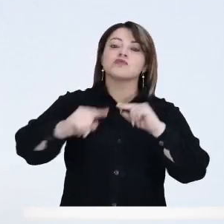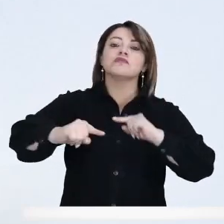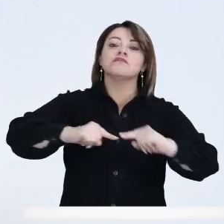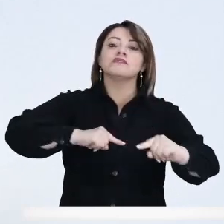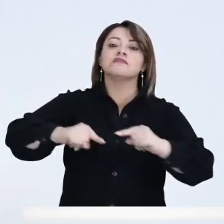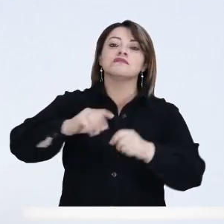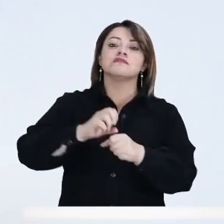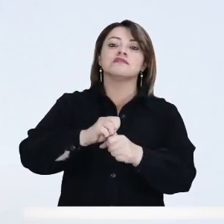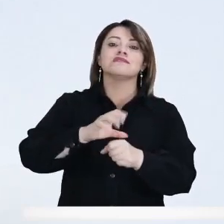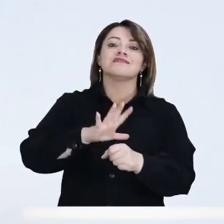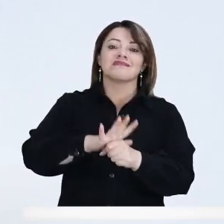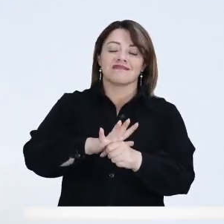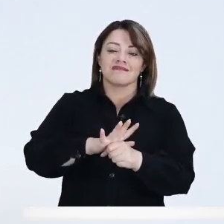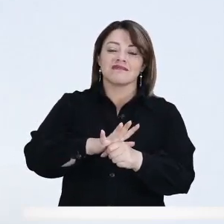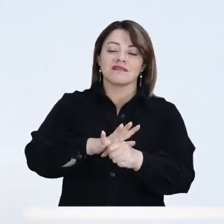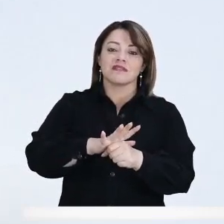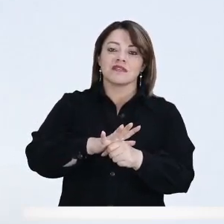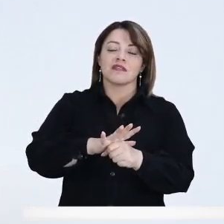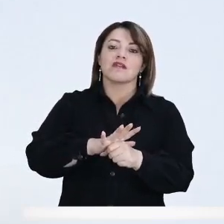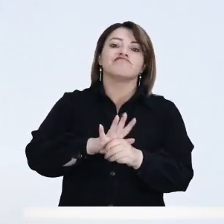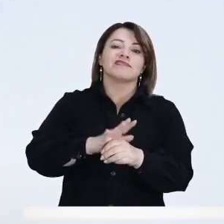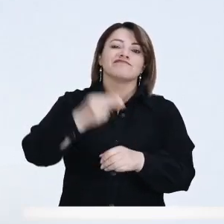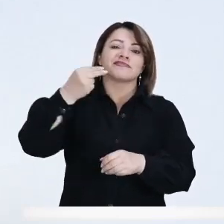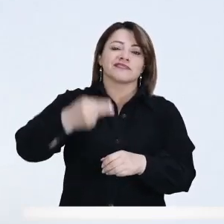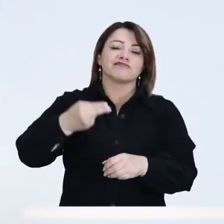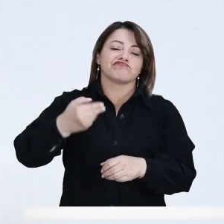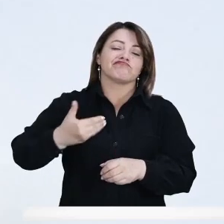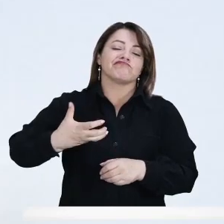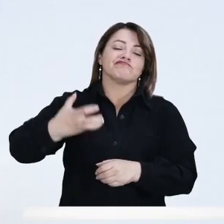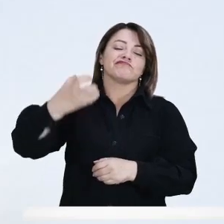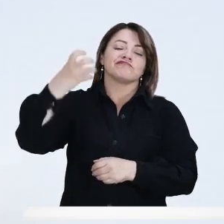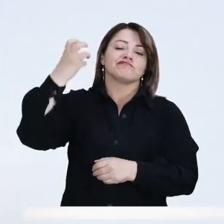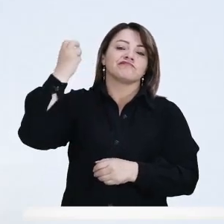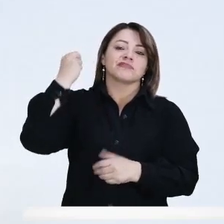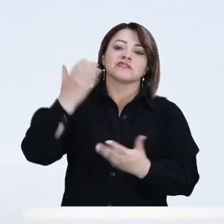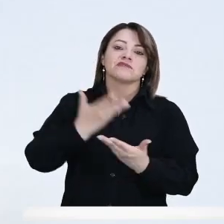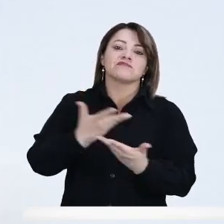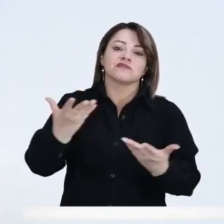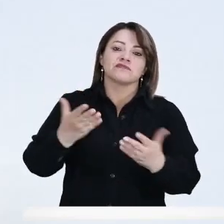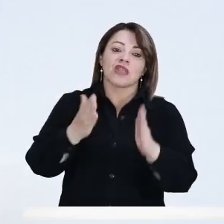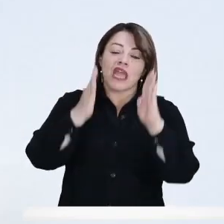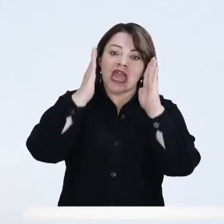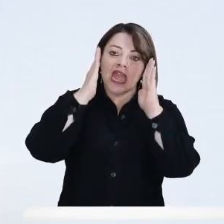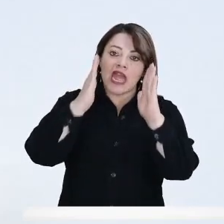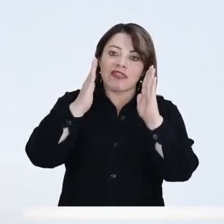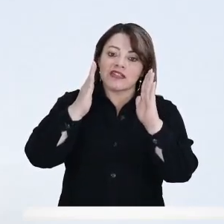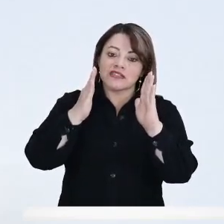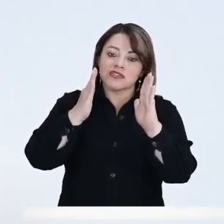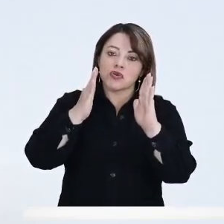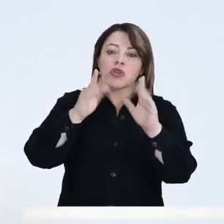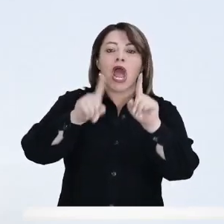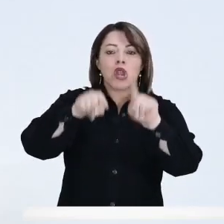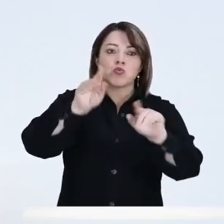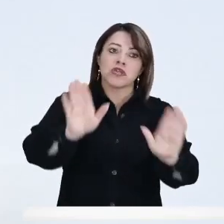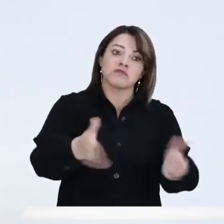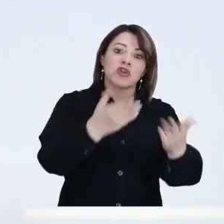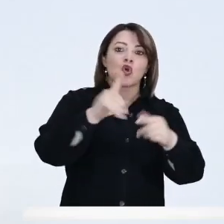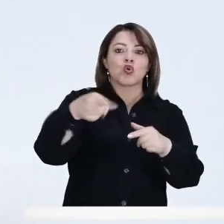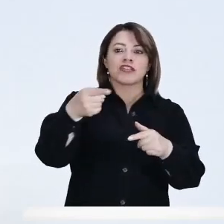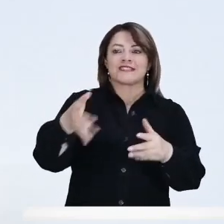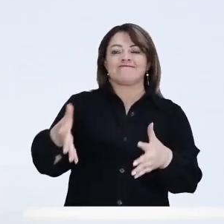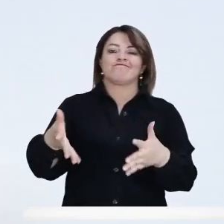administración distrital, históricamente, unas atenciones mejores que otras,